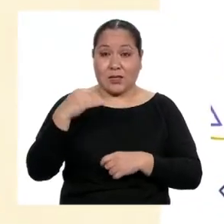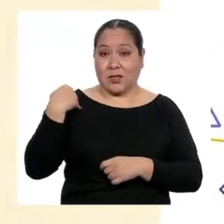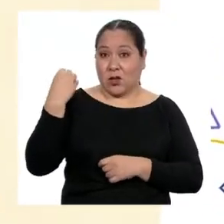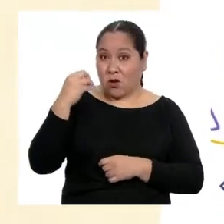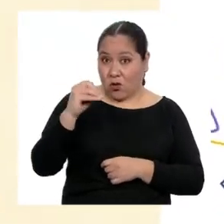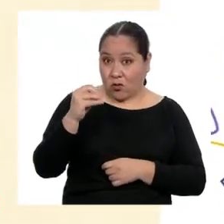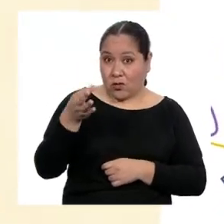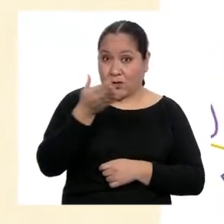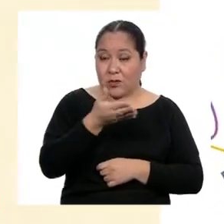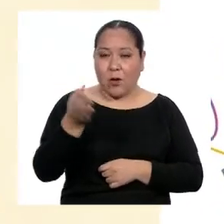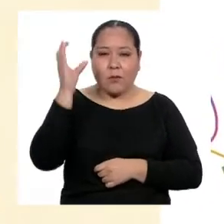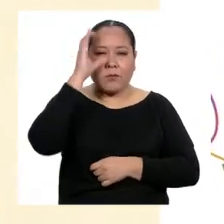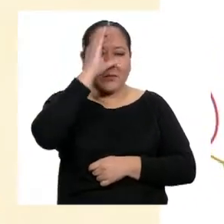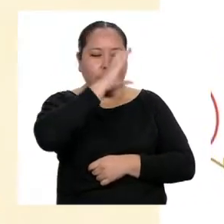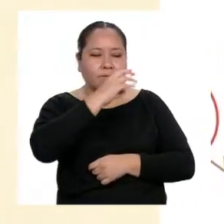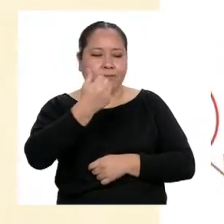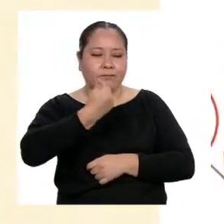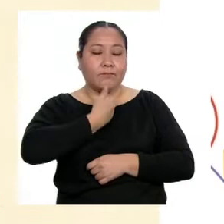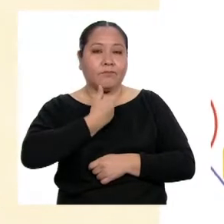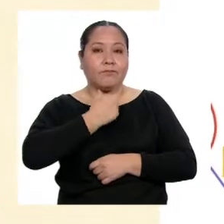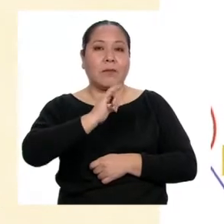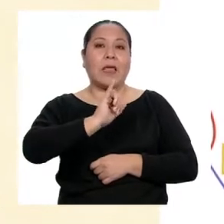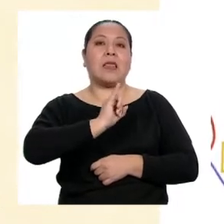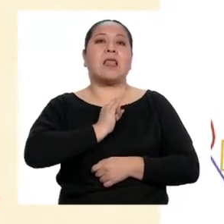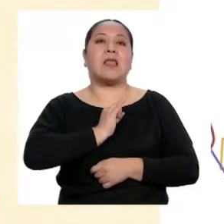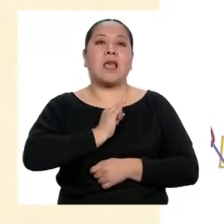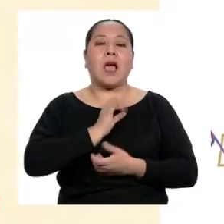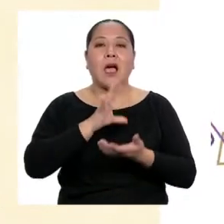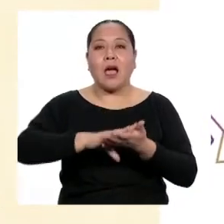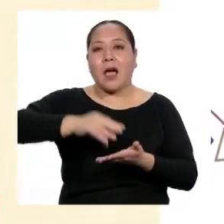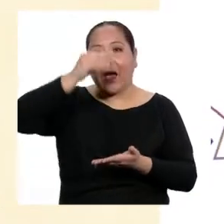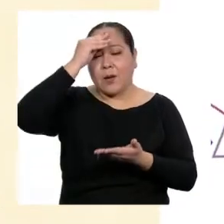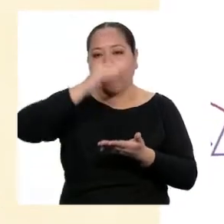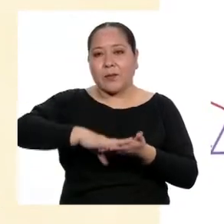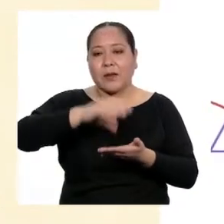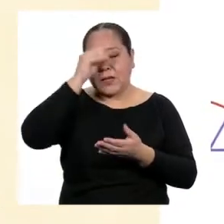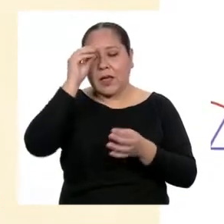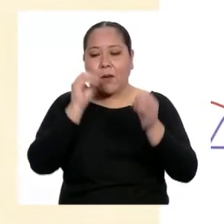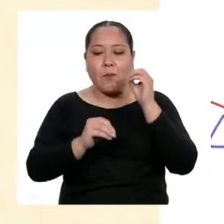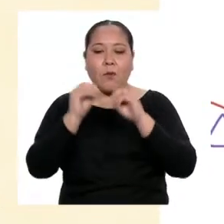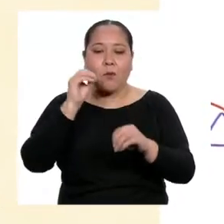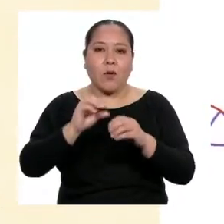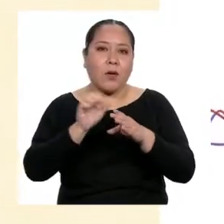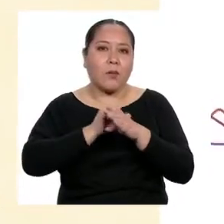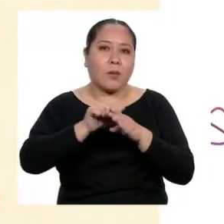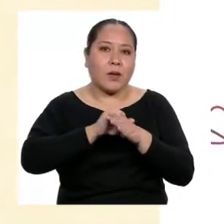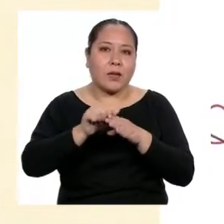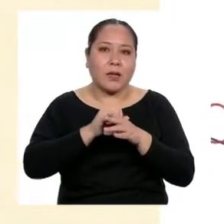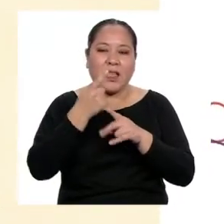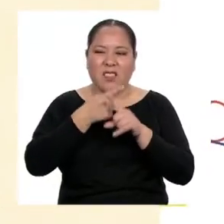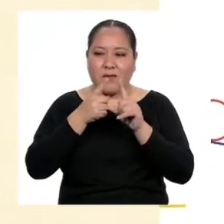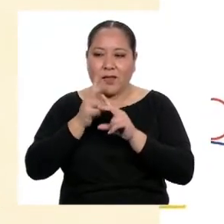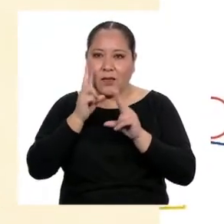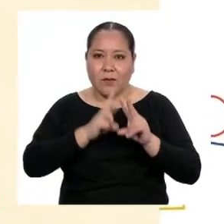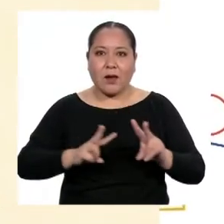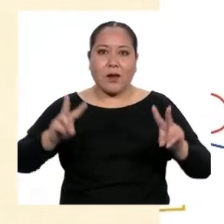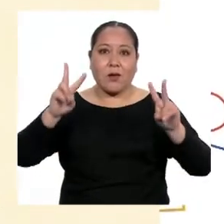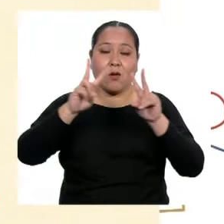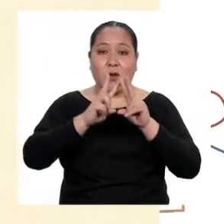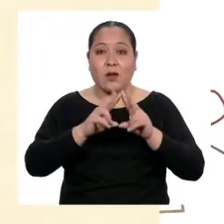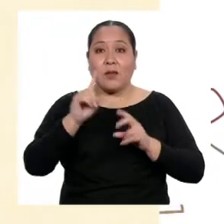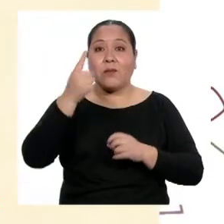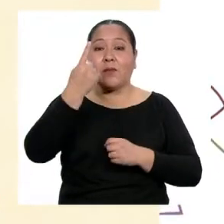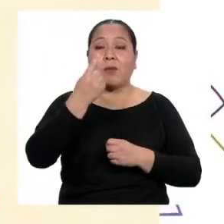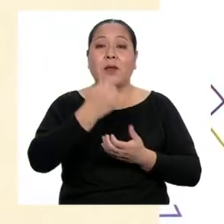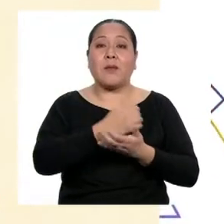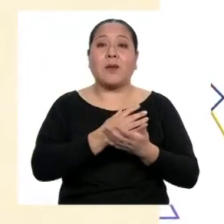etapa buscan su identidad, aprenden a poner en práctica valores adquiridos en su primera infancia y